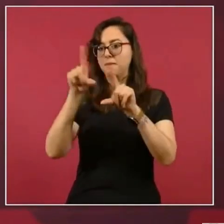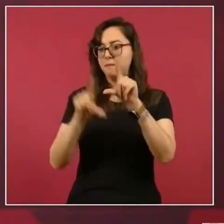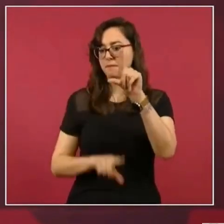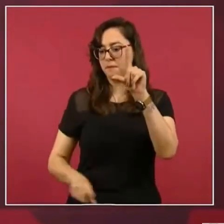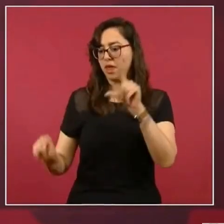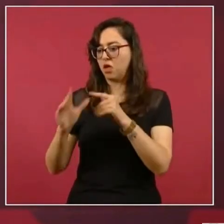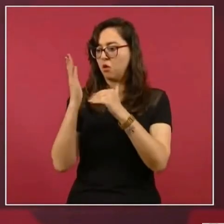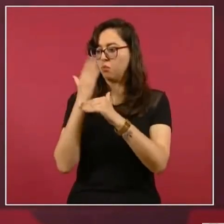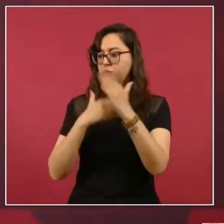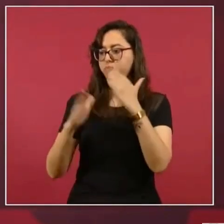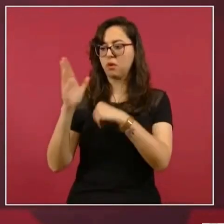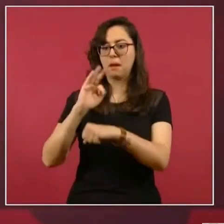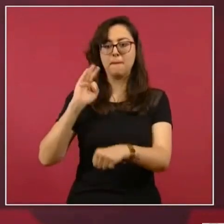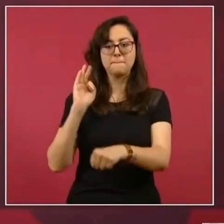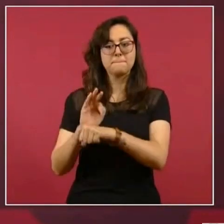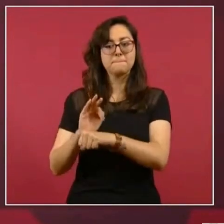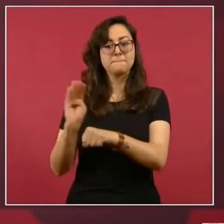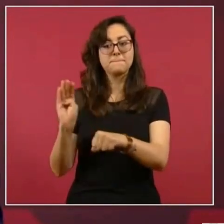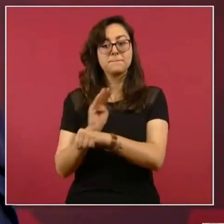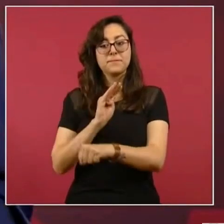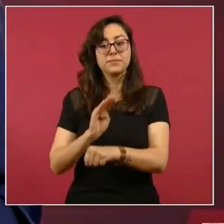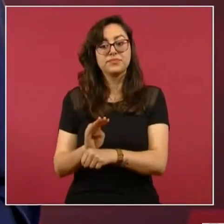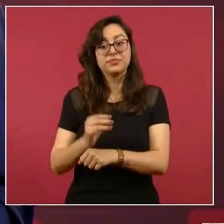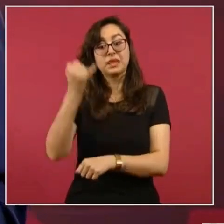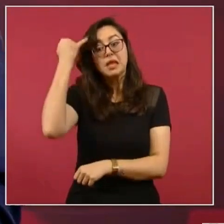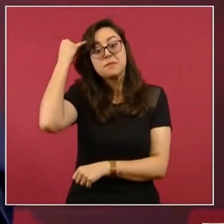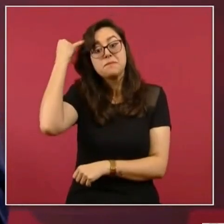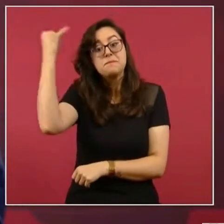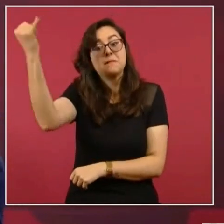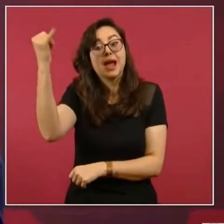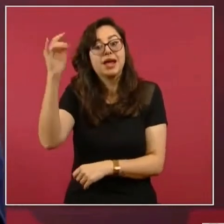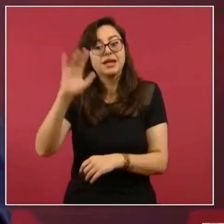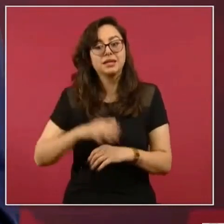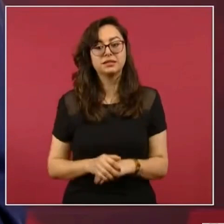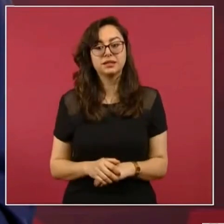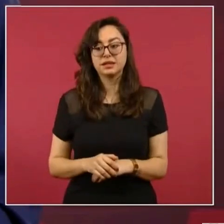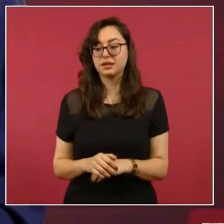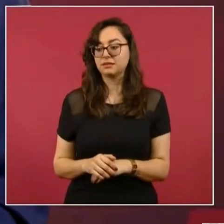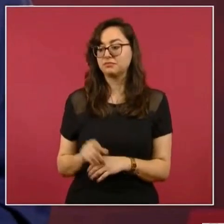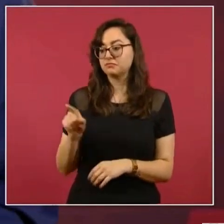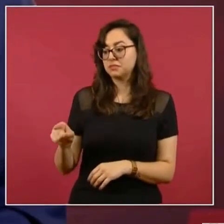imagínense si el general Cárdenas no hubiese tomado esta decisión,